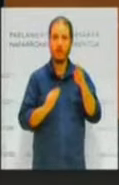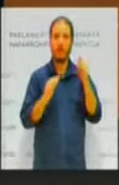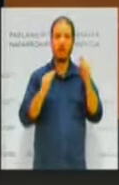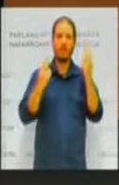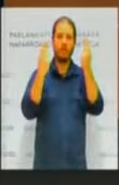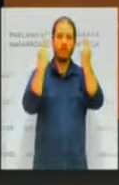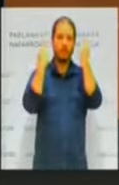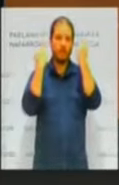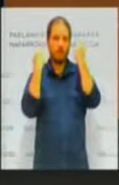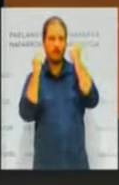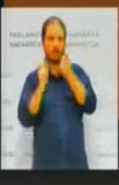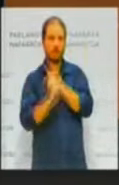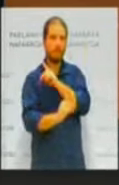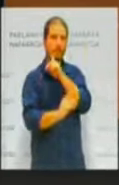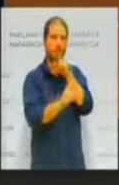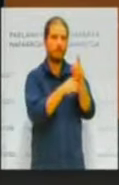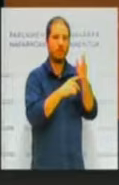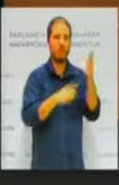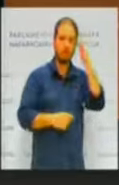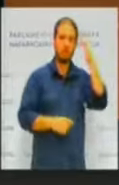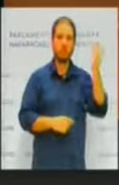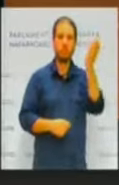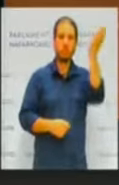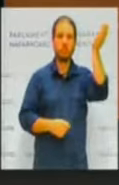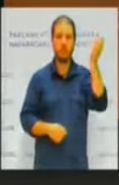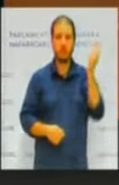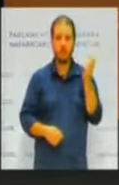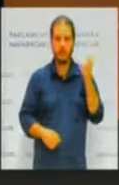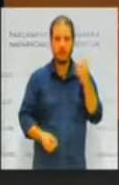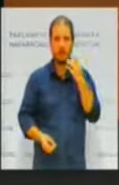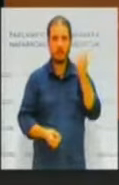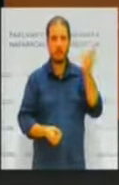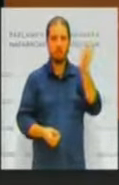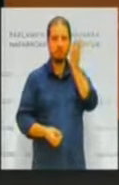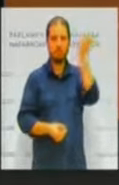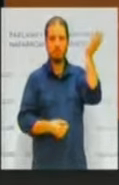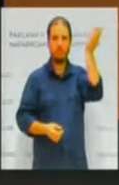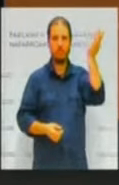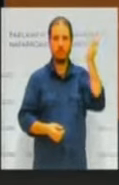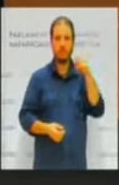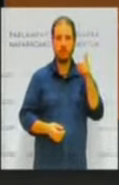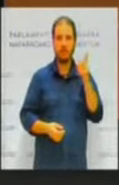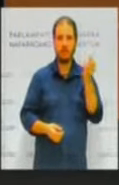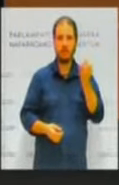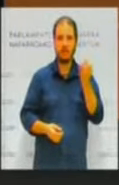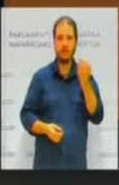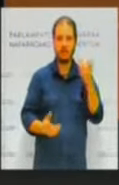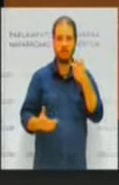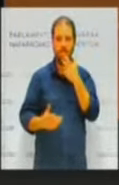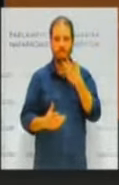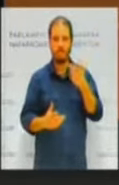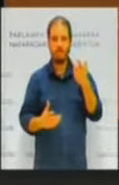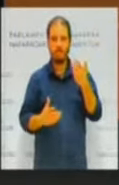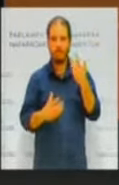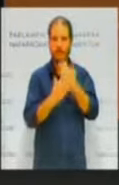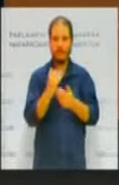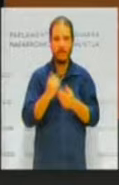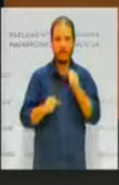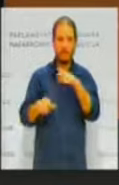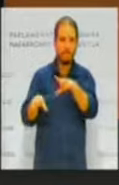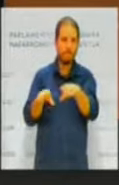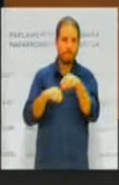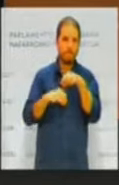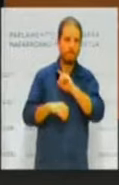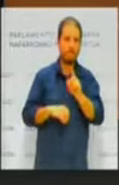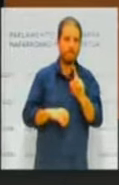de la soberbia. Porque la soberbia es exactamente el hecho de no admitir nunca un error y creer